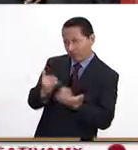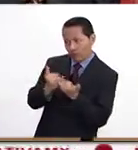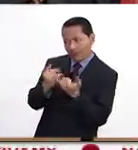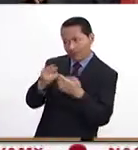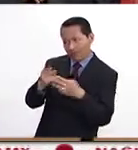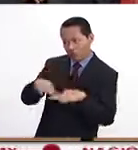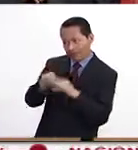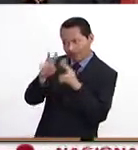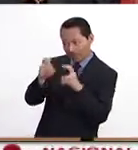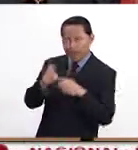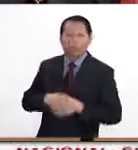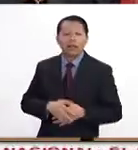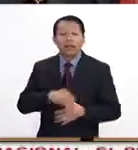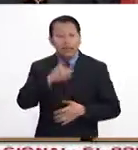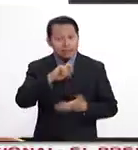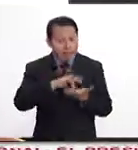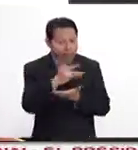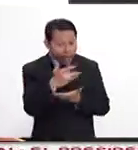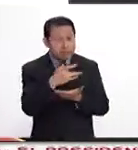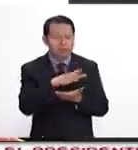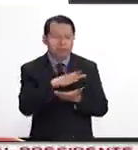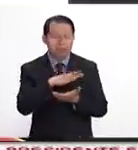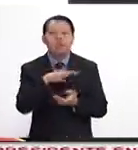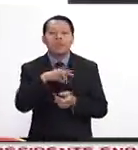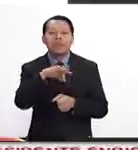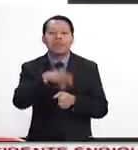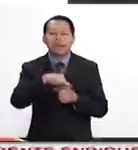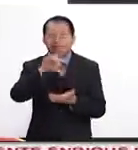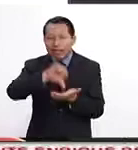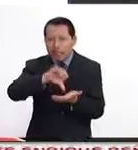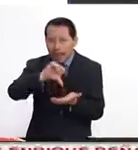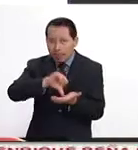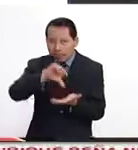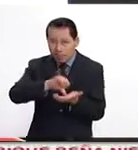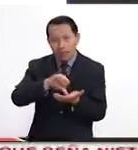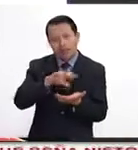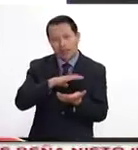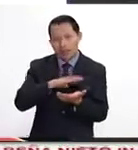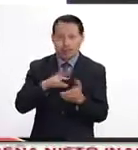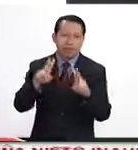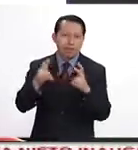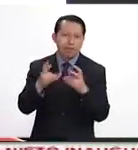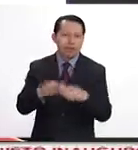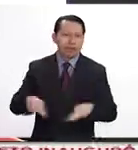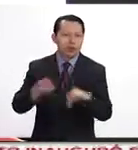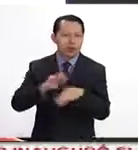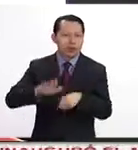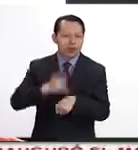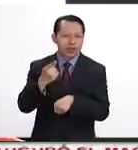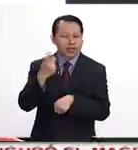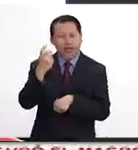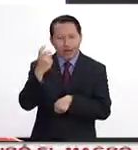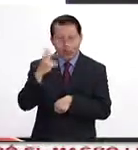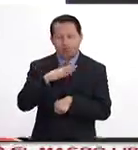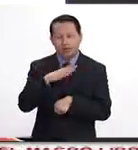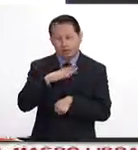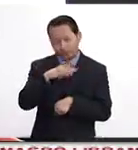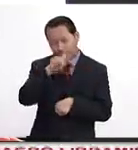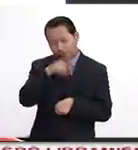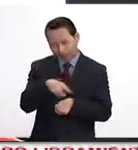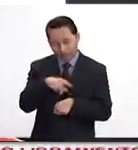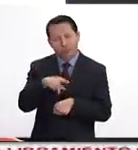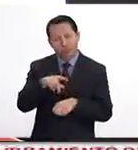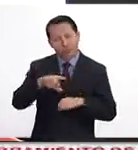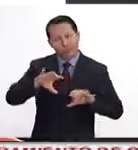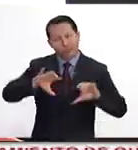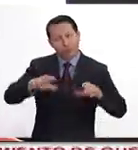Sí, claro, las elecciones en Irán definitivamente serán hoy un tema importante, sobre todo por la trascendencia que está significando para la comunidad